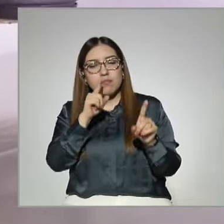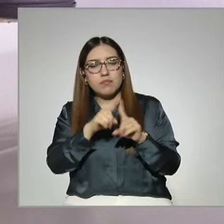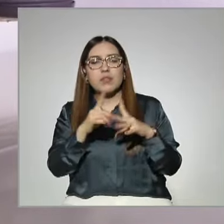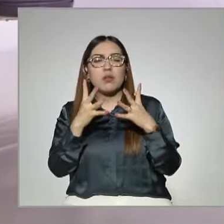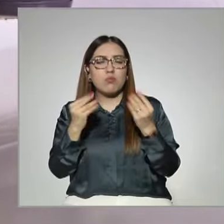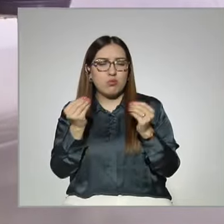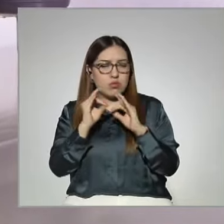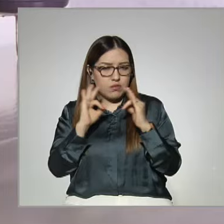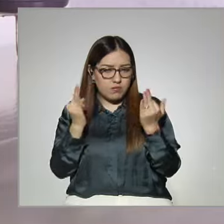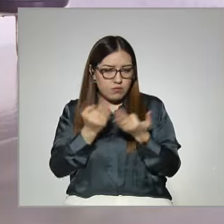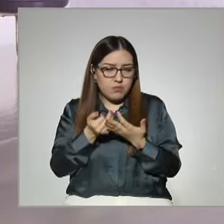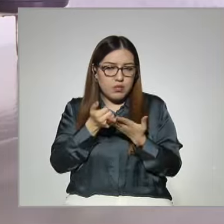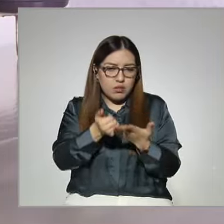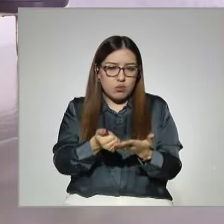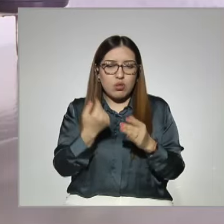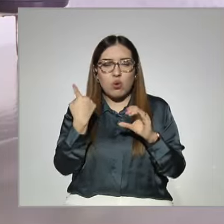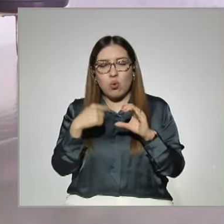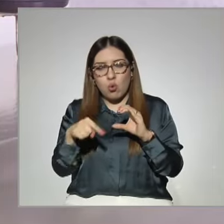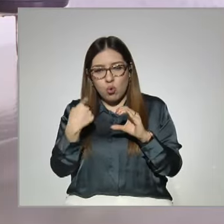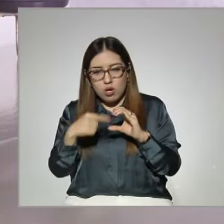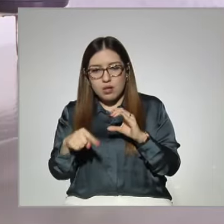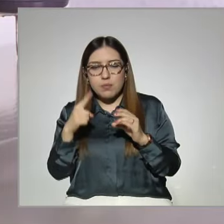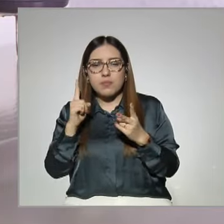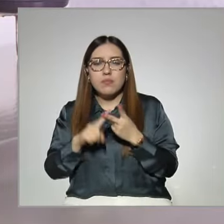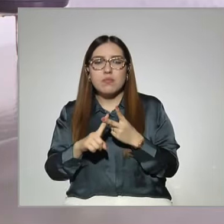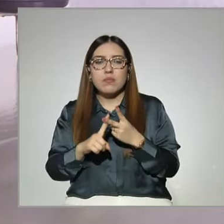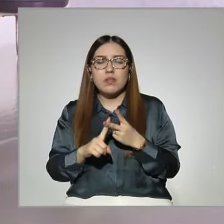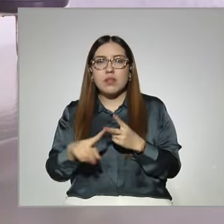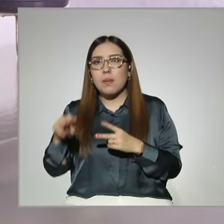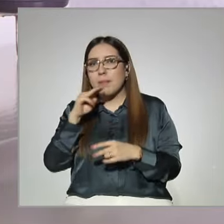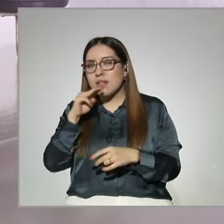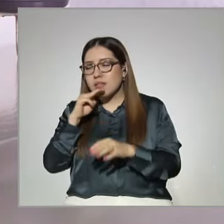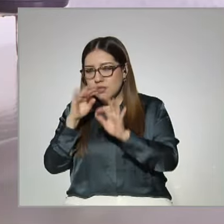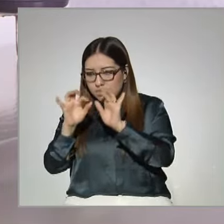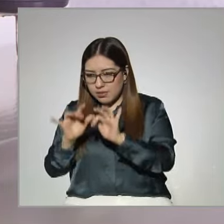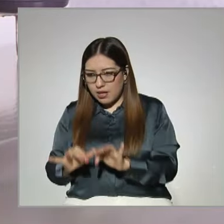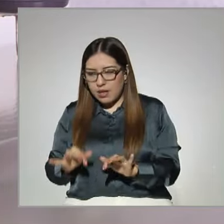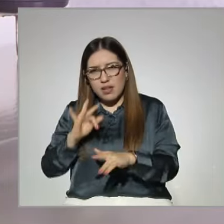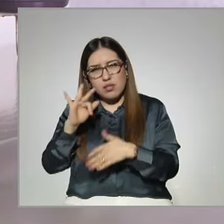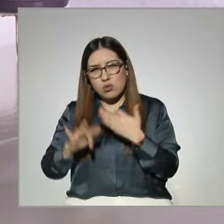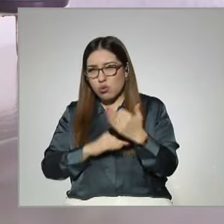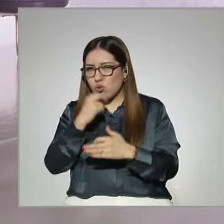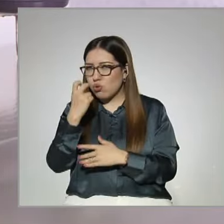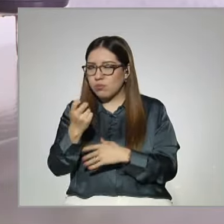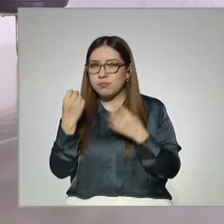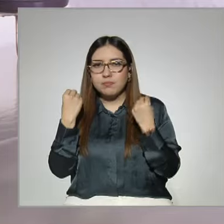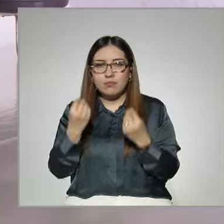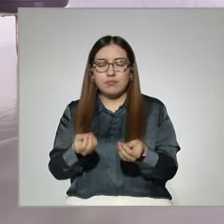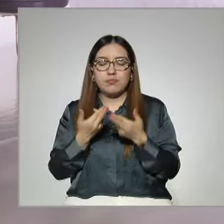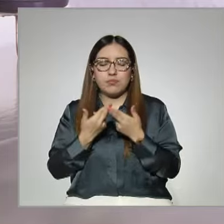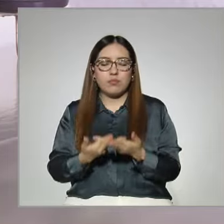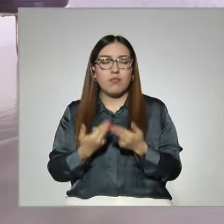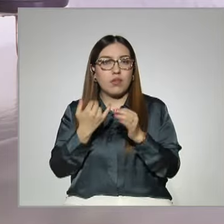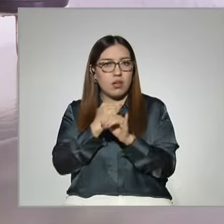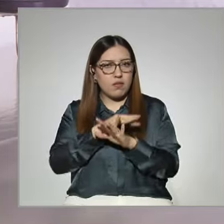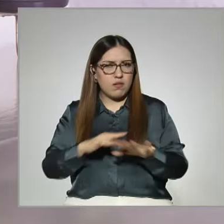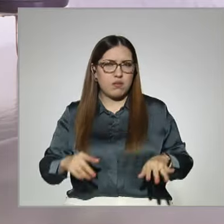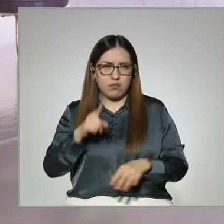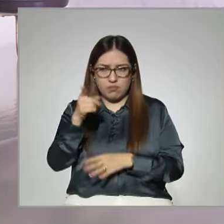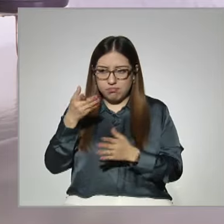apoyan, llámese por correo electrónico, por el mensajero, la plataforma. Siempre tiene muchísima información para que puedas, este,